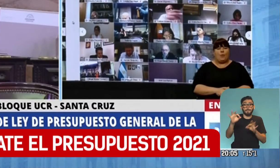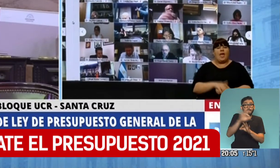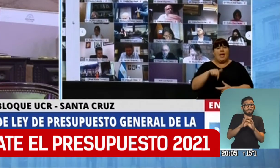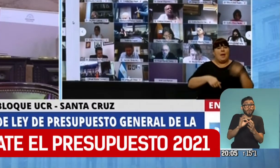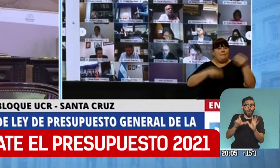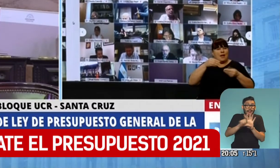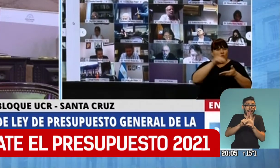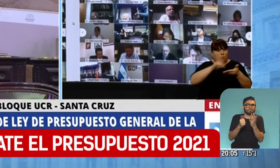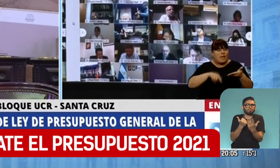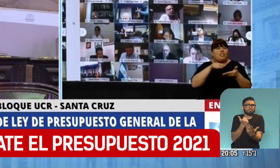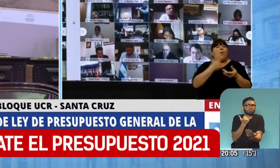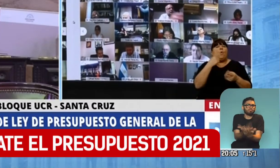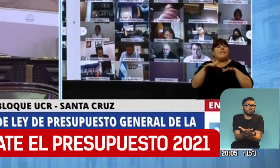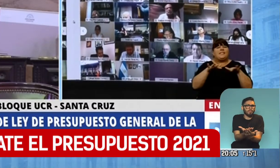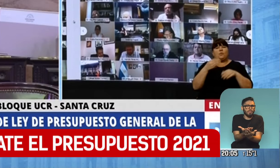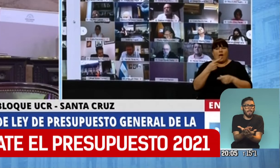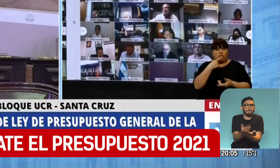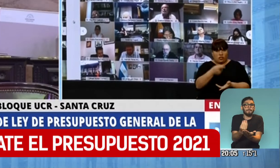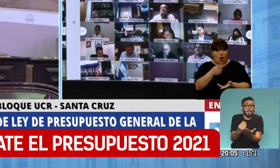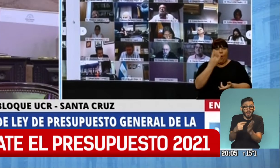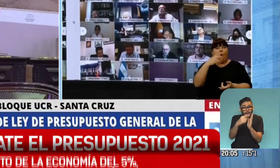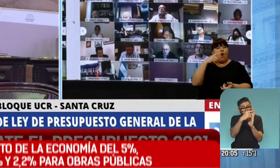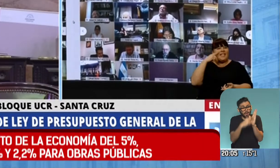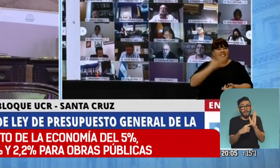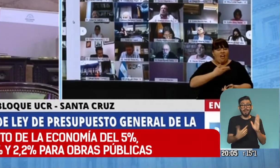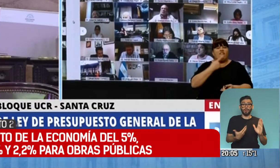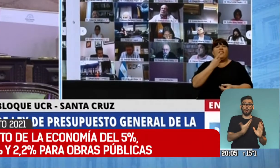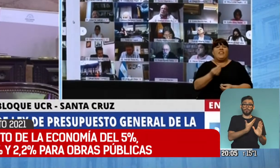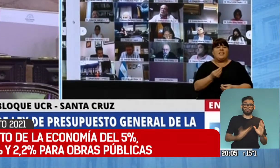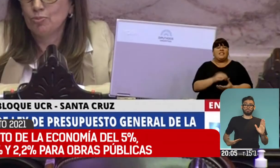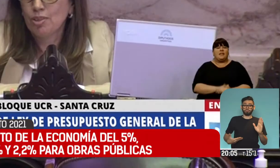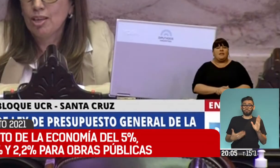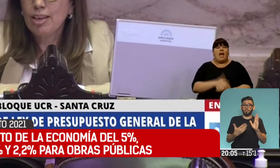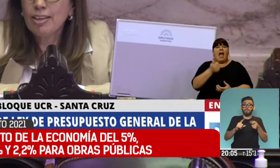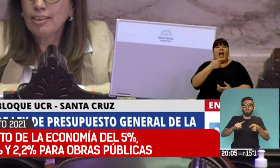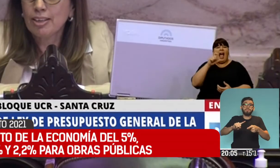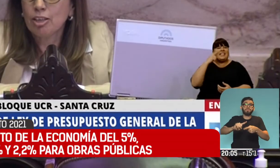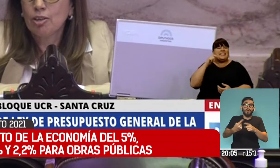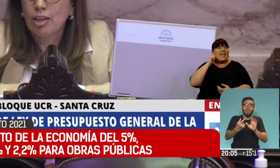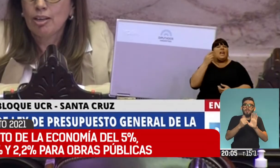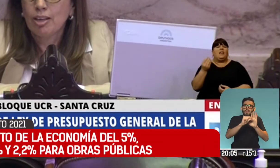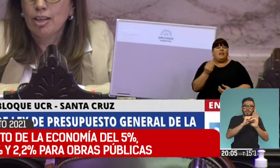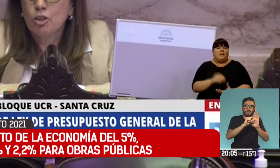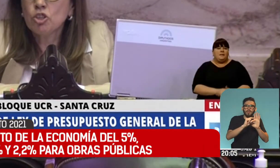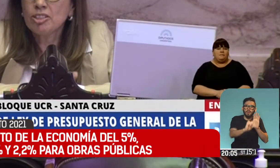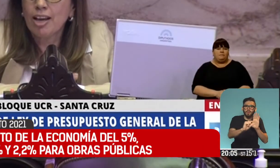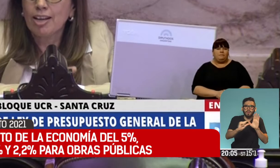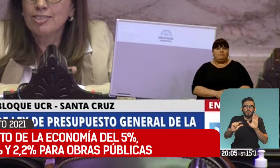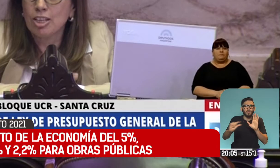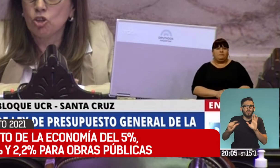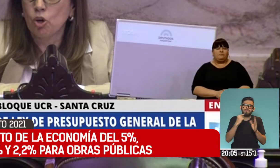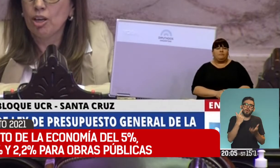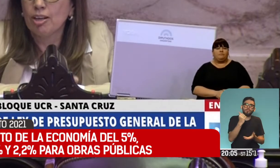saber con cuántos recursos va a destinar el Estado a la hora de realizar políticas públicas, programas, subsidios